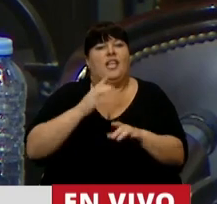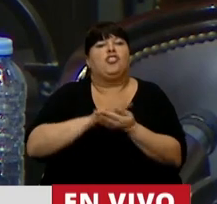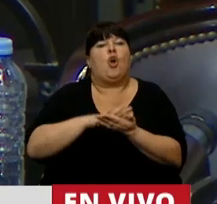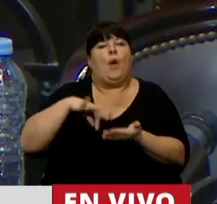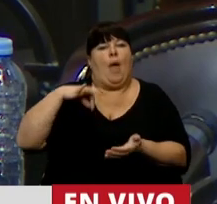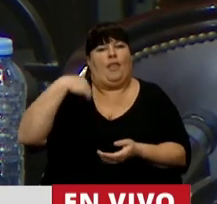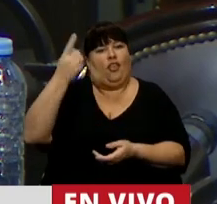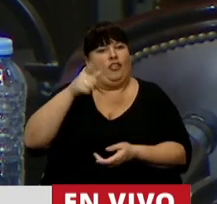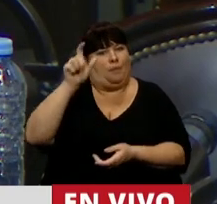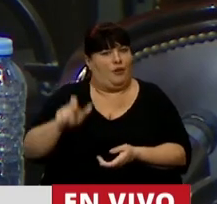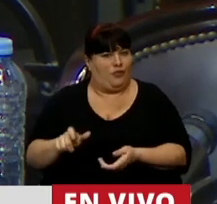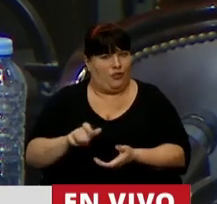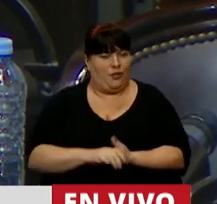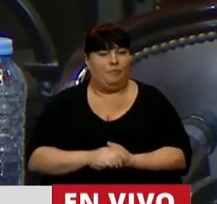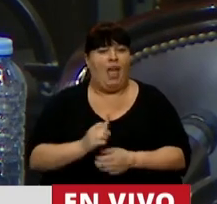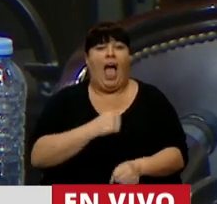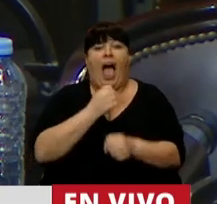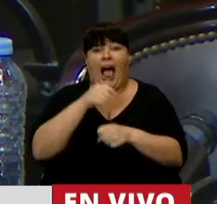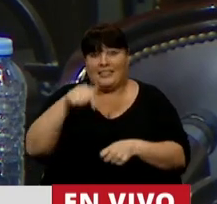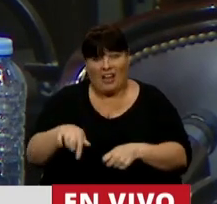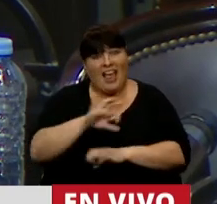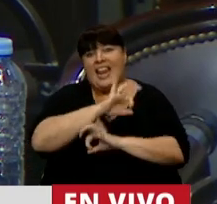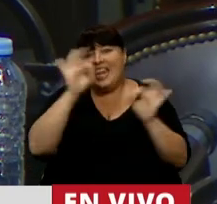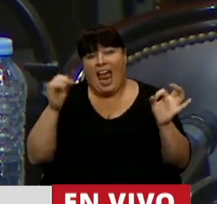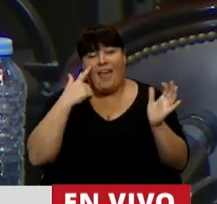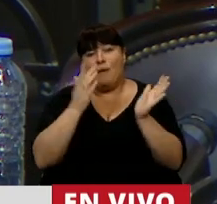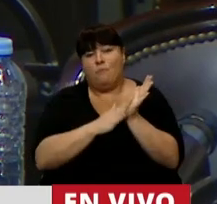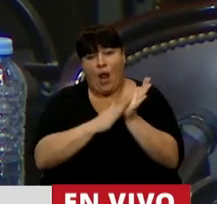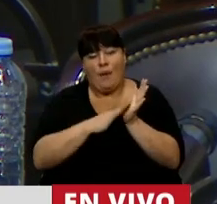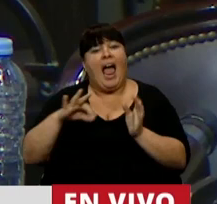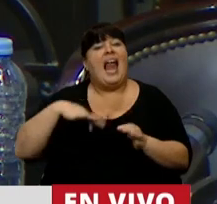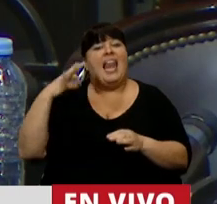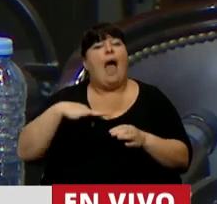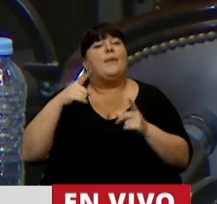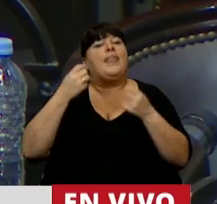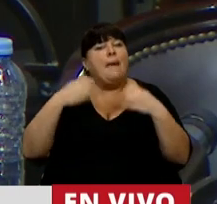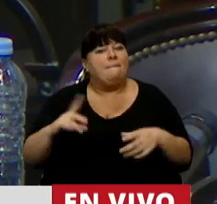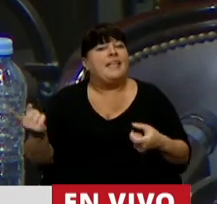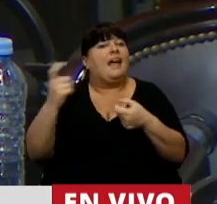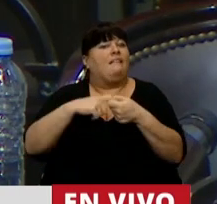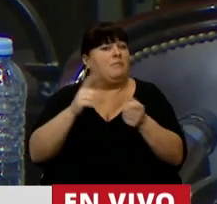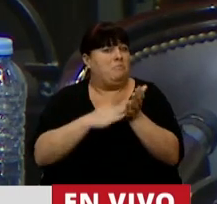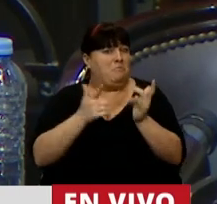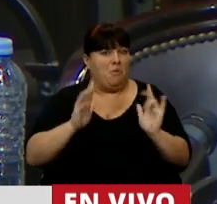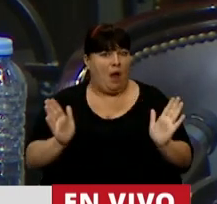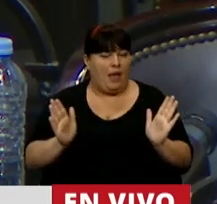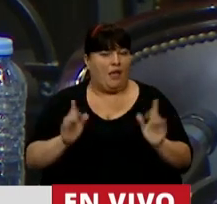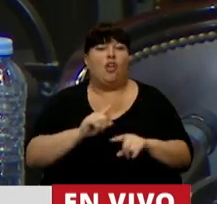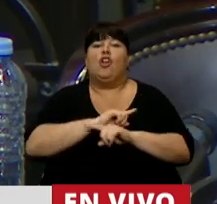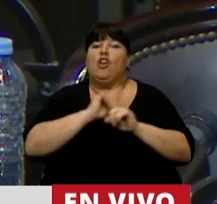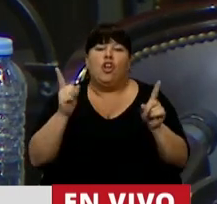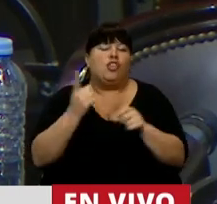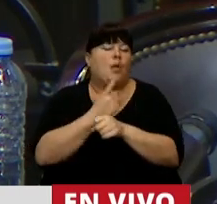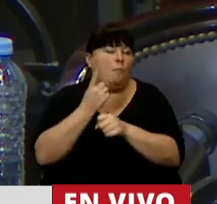la vida de otro. Y hasta hoy nadie ha podido demostrar que la vida no empieza en la concepción. No